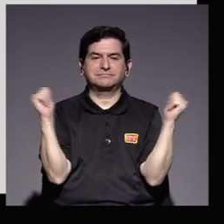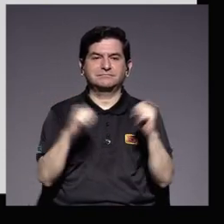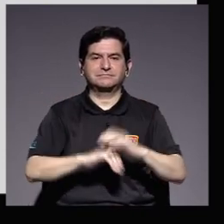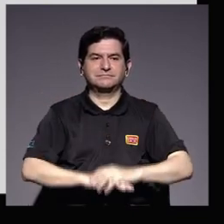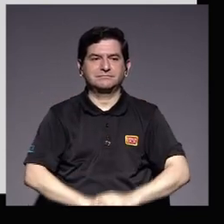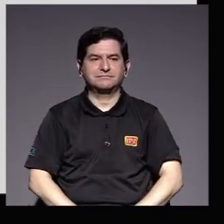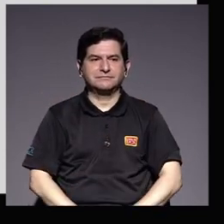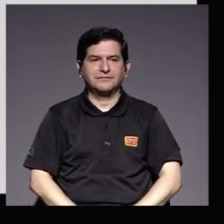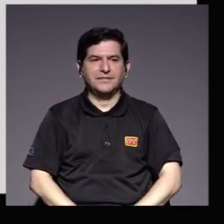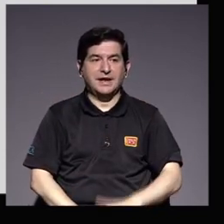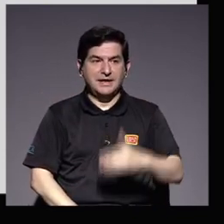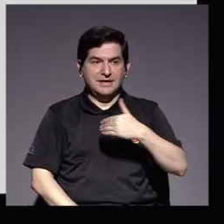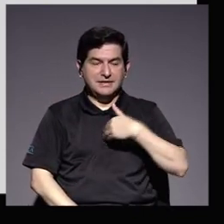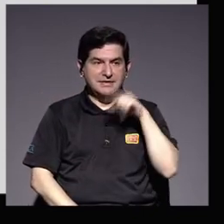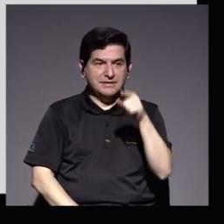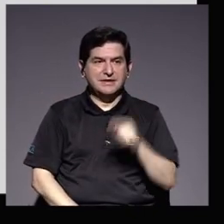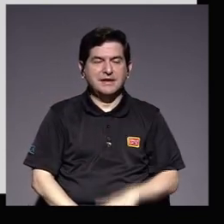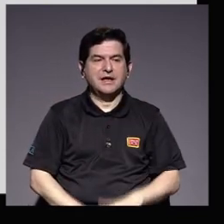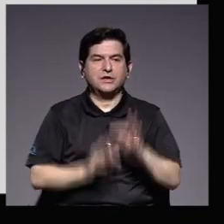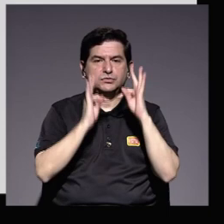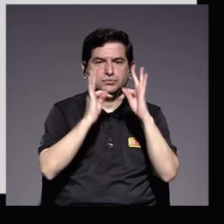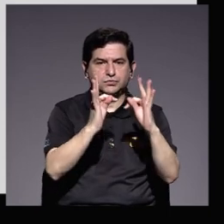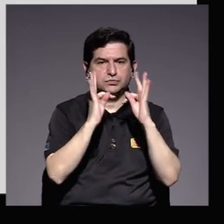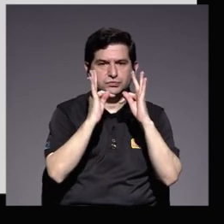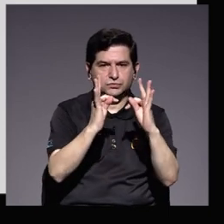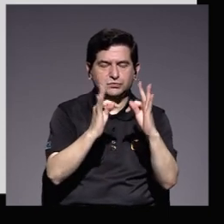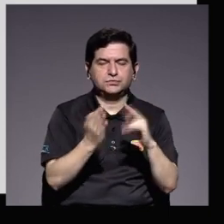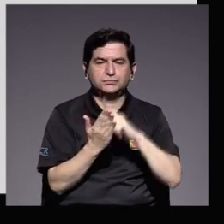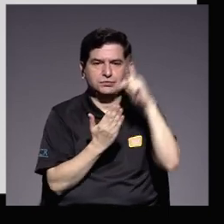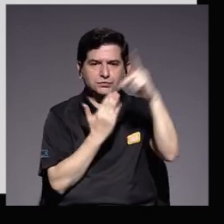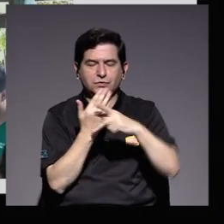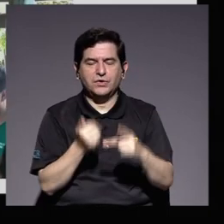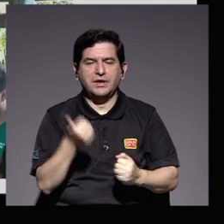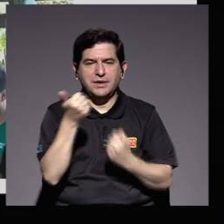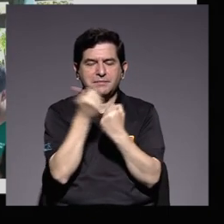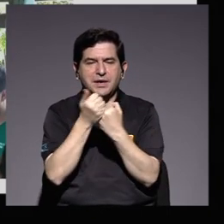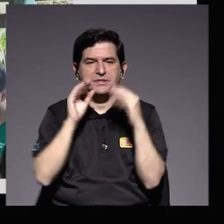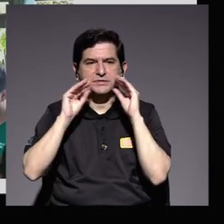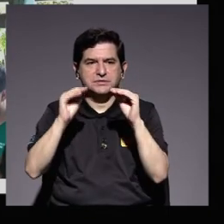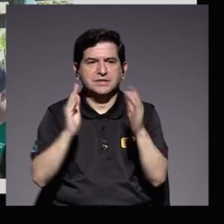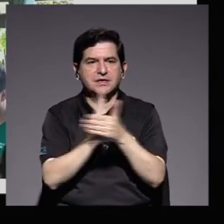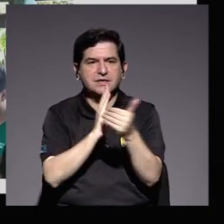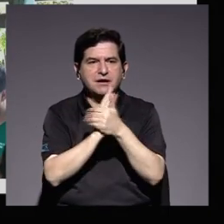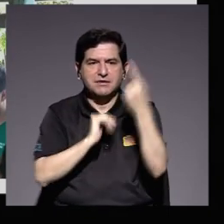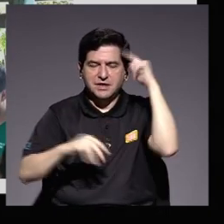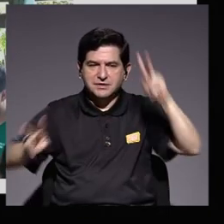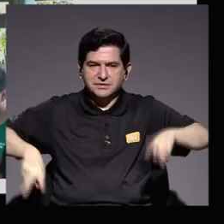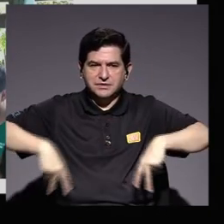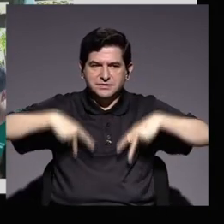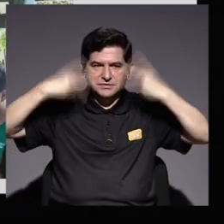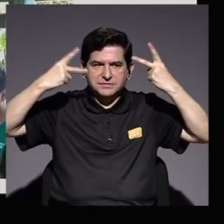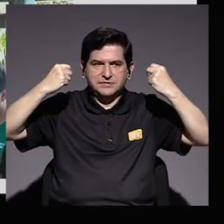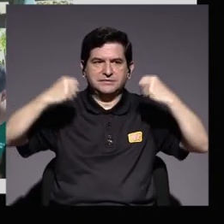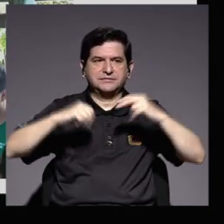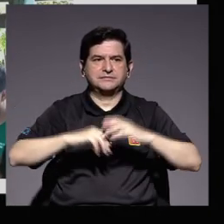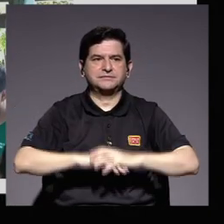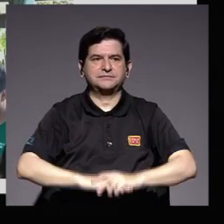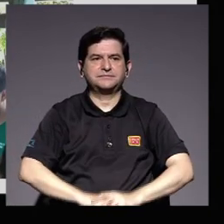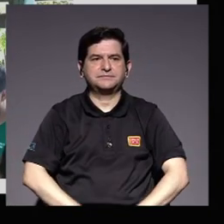en la que se cuentan tutorías programas de apoyo académico y habilidades para la vida entre otras.